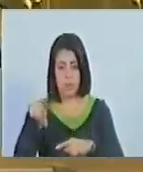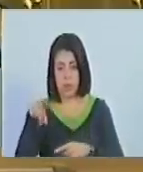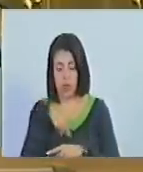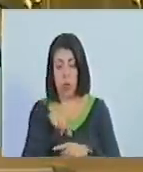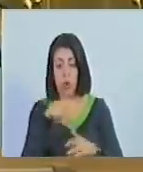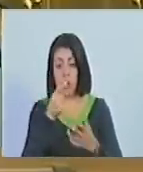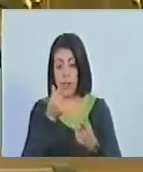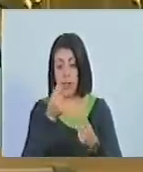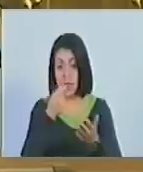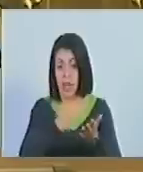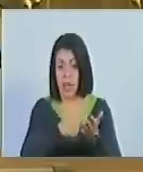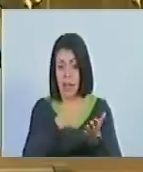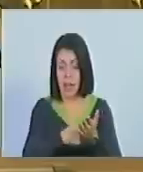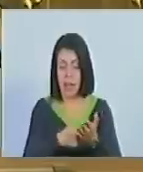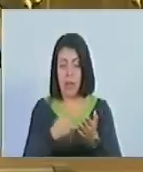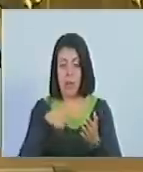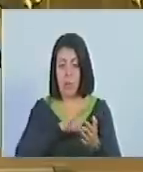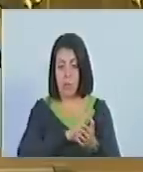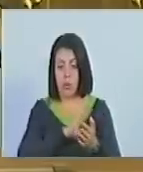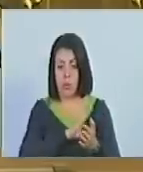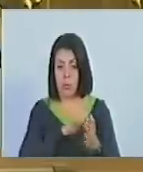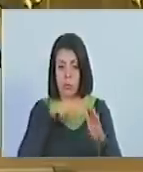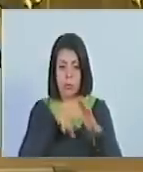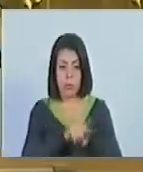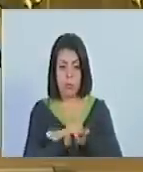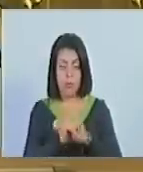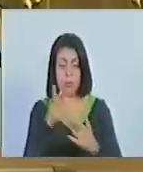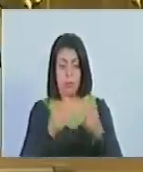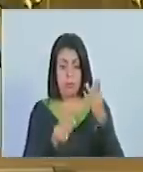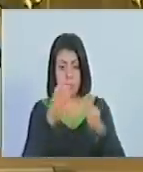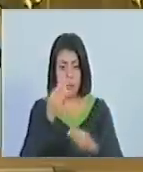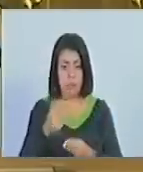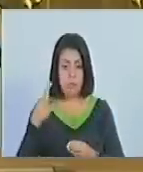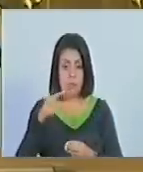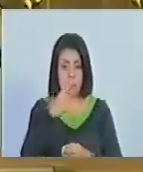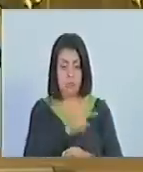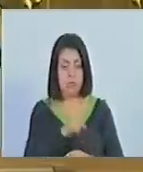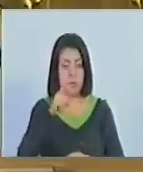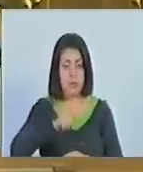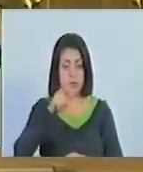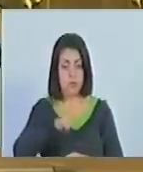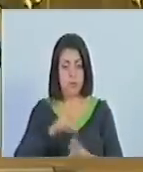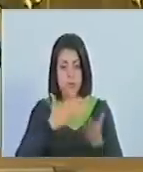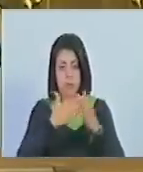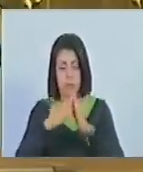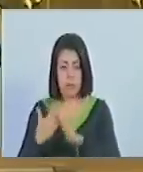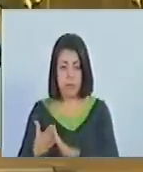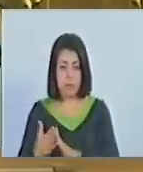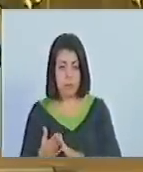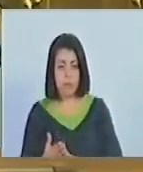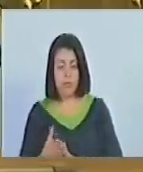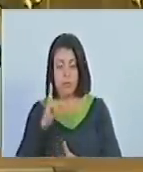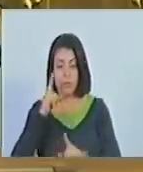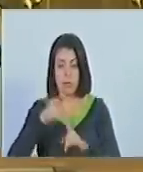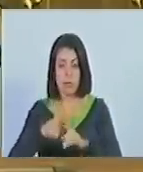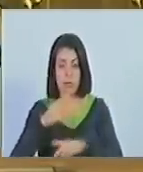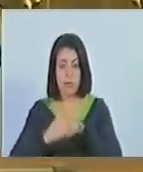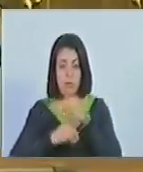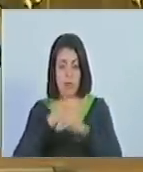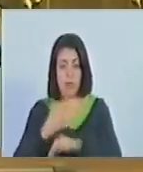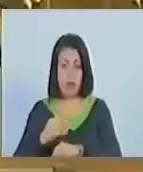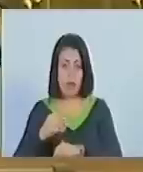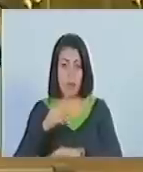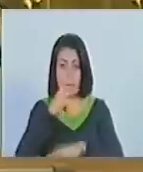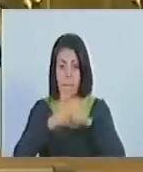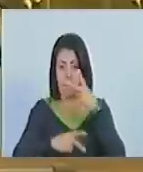fondos, costos y recursos financieros y no financieros con los que cuenta y requiere la comunidad destinados a la ejecución